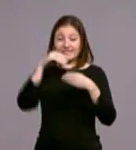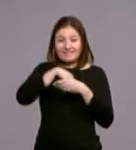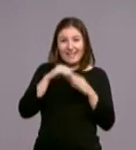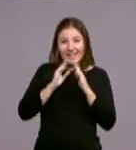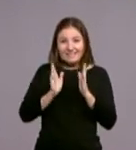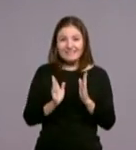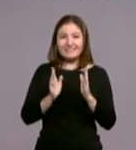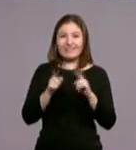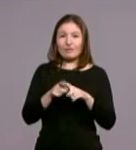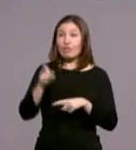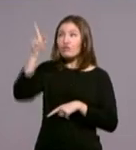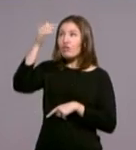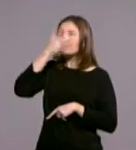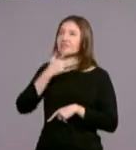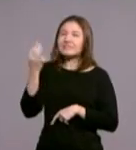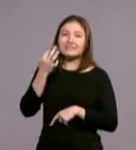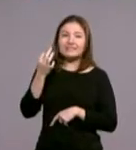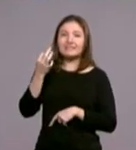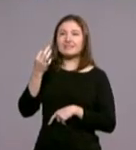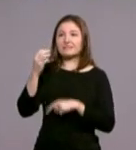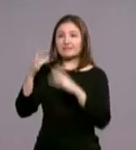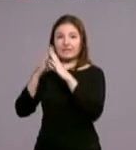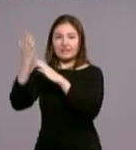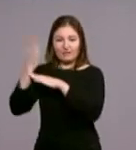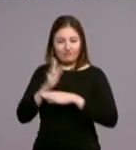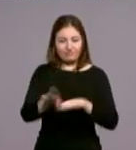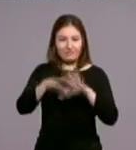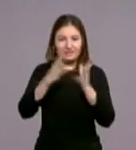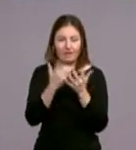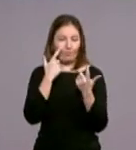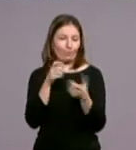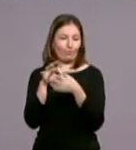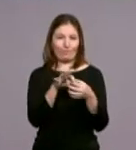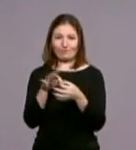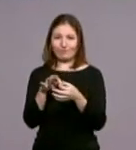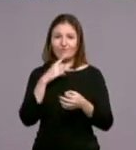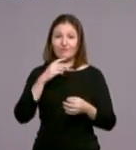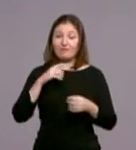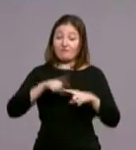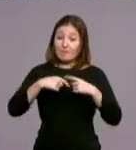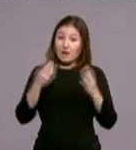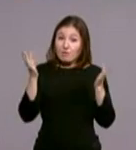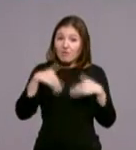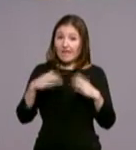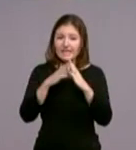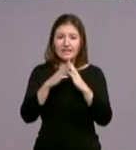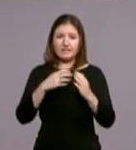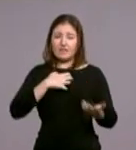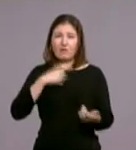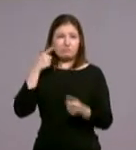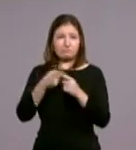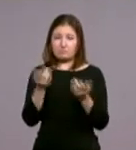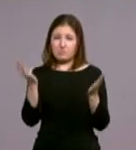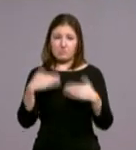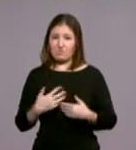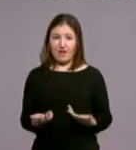de lo que es el rostro de Dios y lo que es el rostro de la iglesia. Sin la familia, la iglesia no puede ejercer su ser y su misión. Por eso